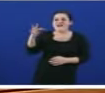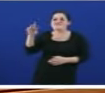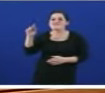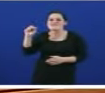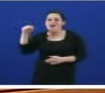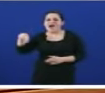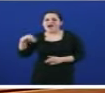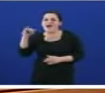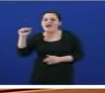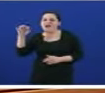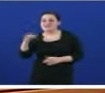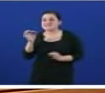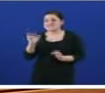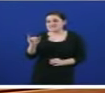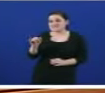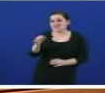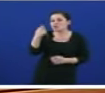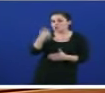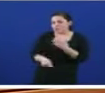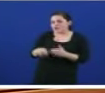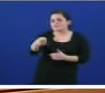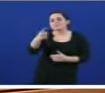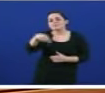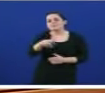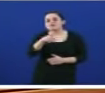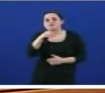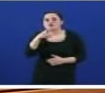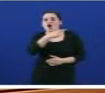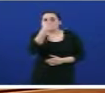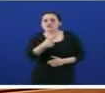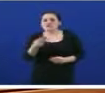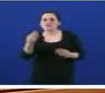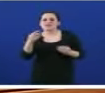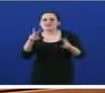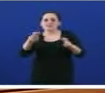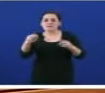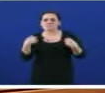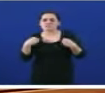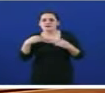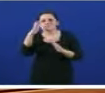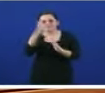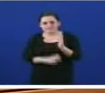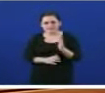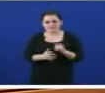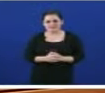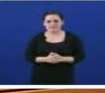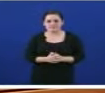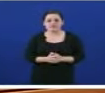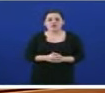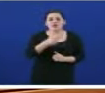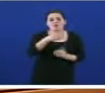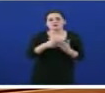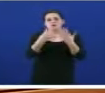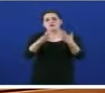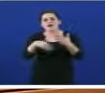Pola primeira vez na historia da autonomía vostedes rebaixan os orzamentos sanitarios. Baixan entre o ano 2009